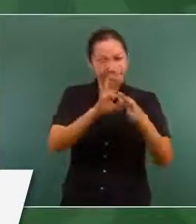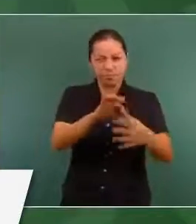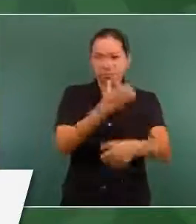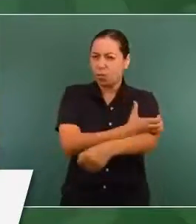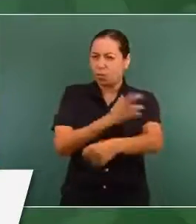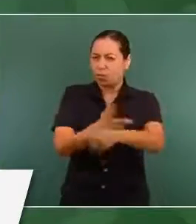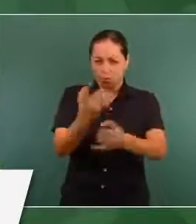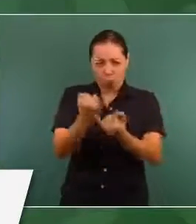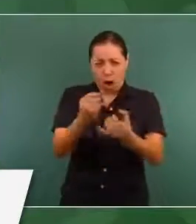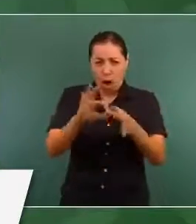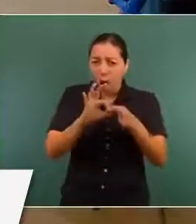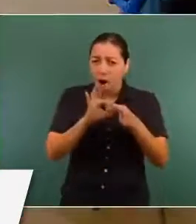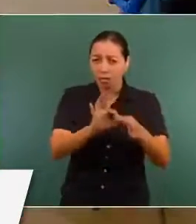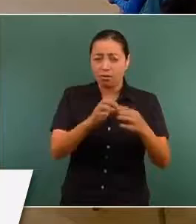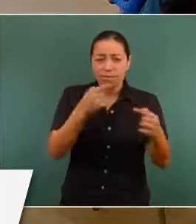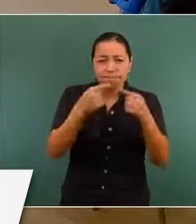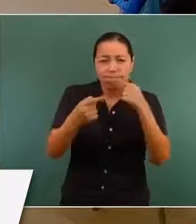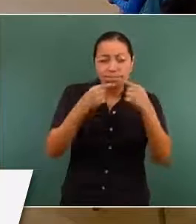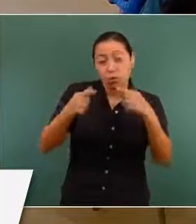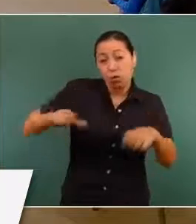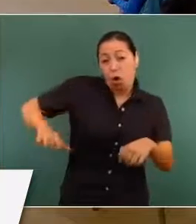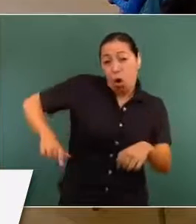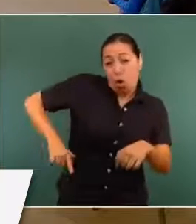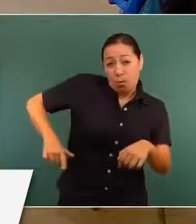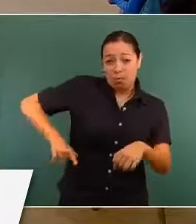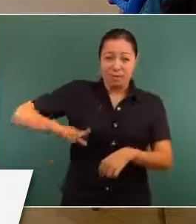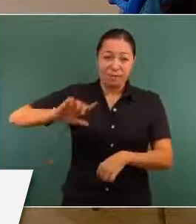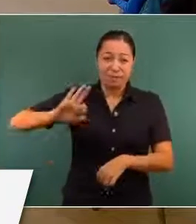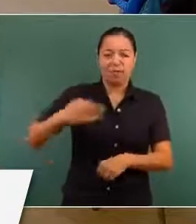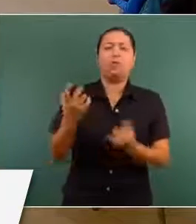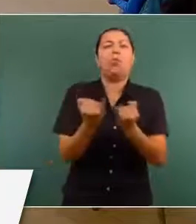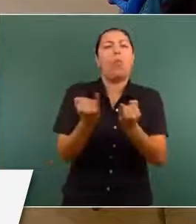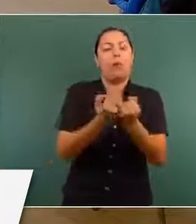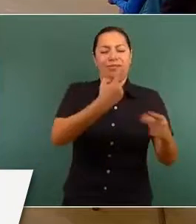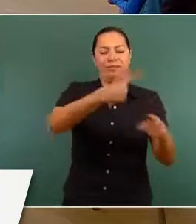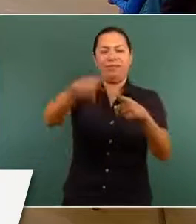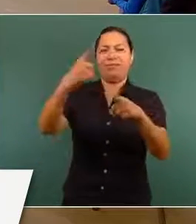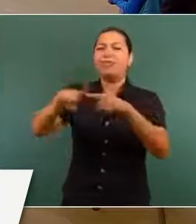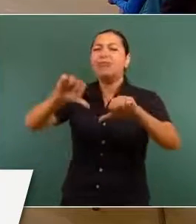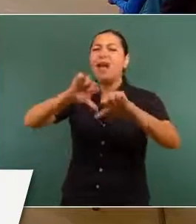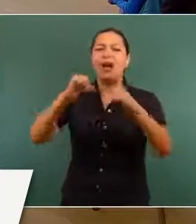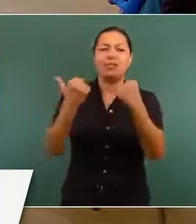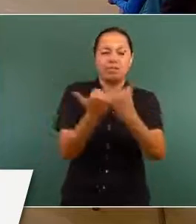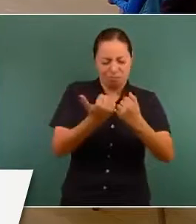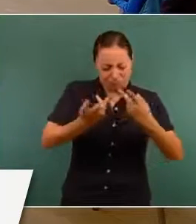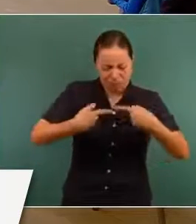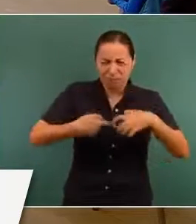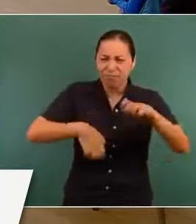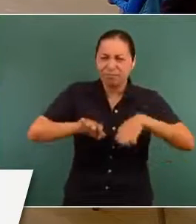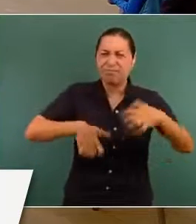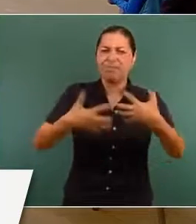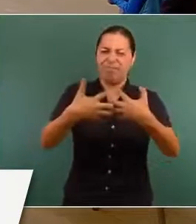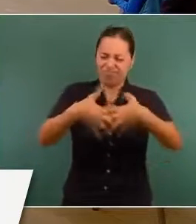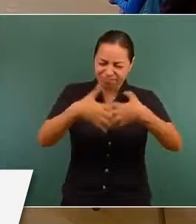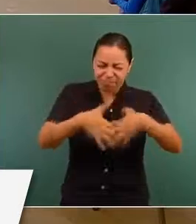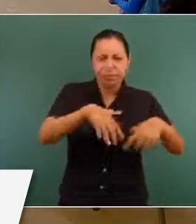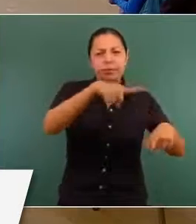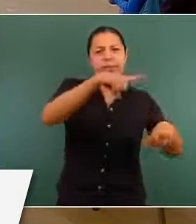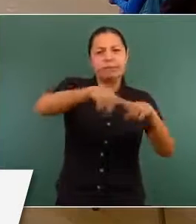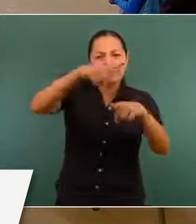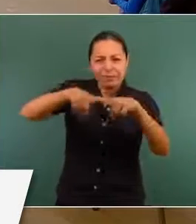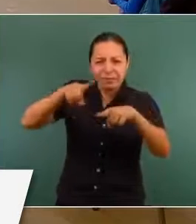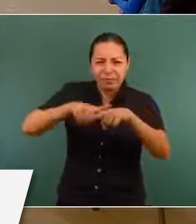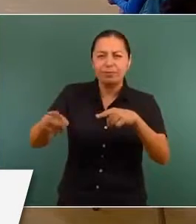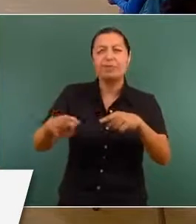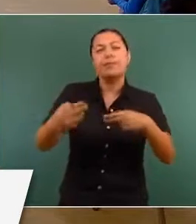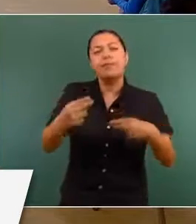gobierno federal y en la relación con las asociaciones de empresarios y cámaras de comercio aquí